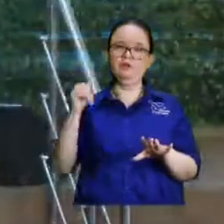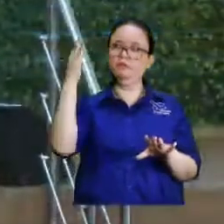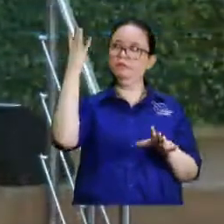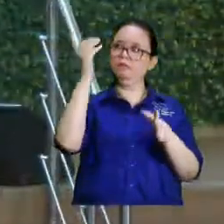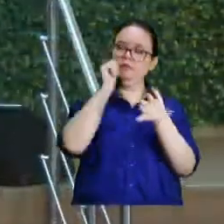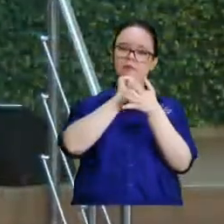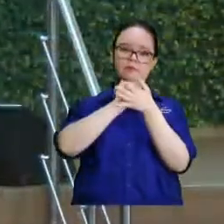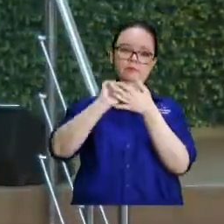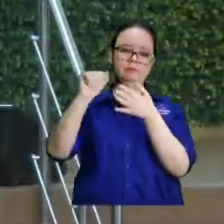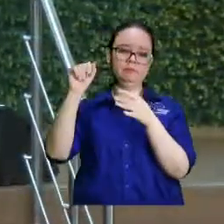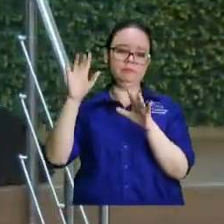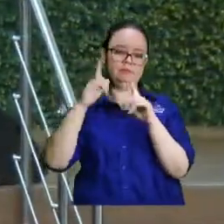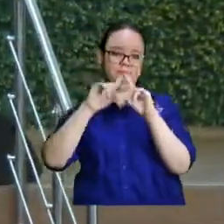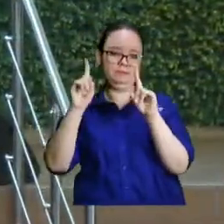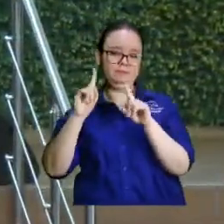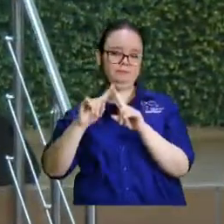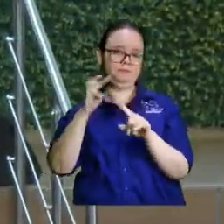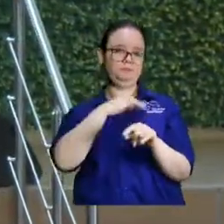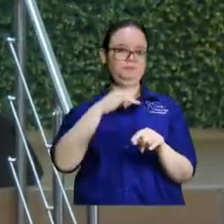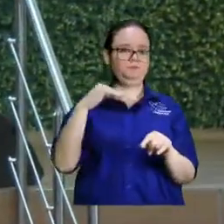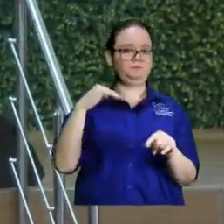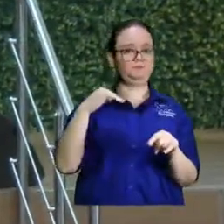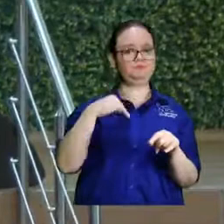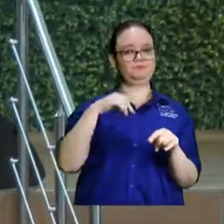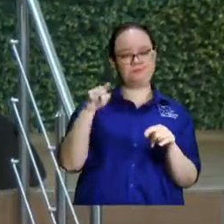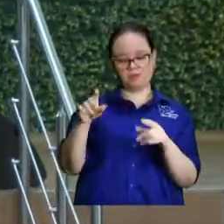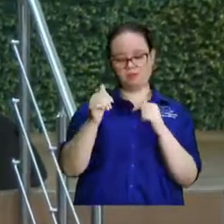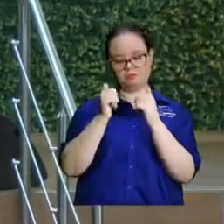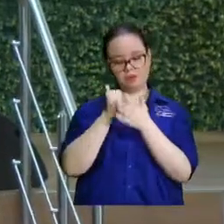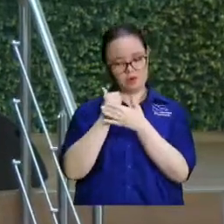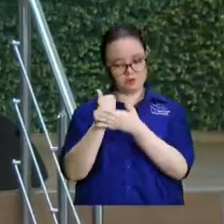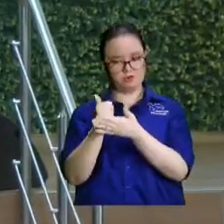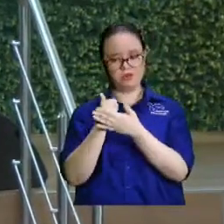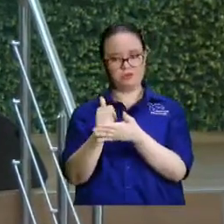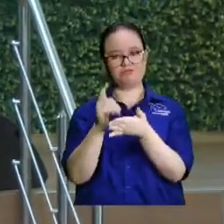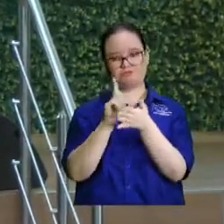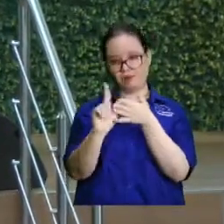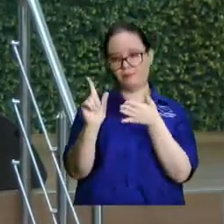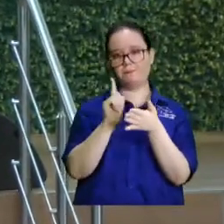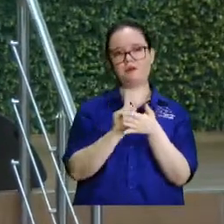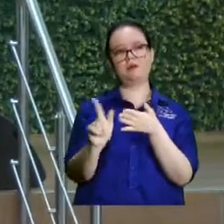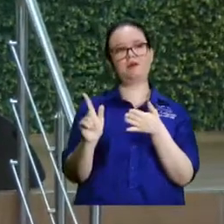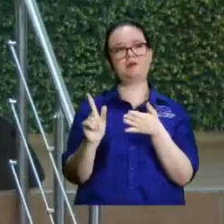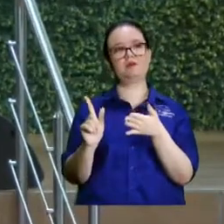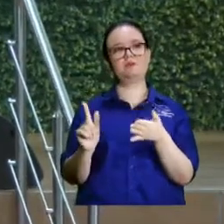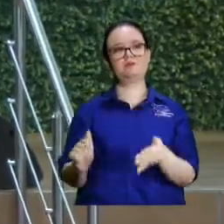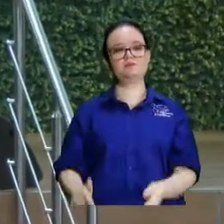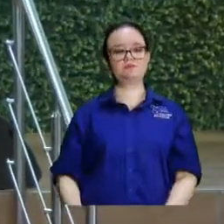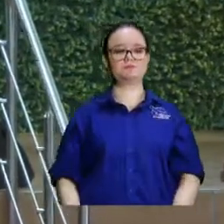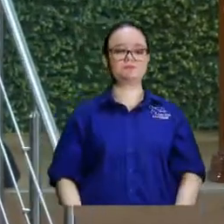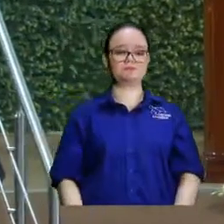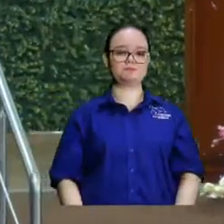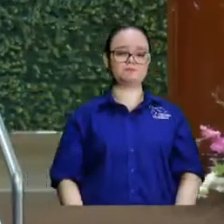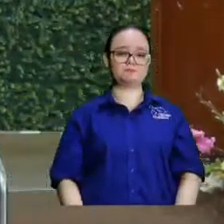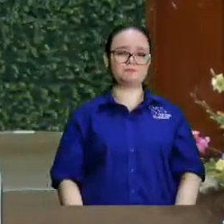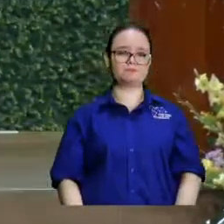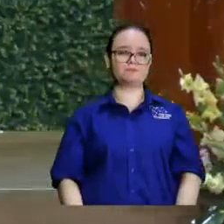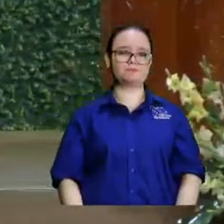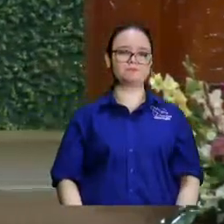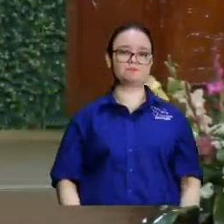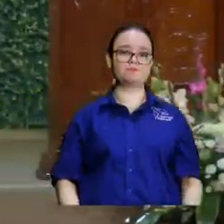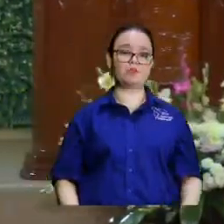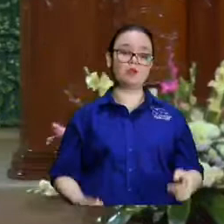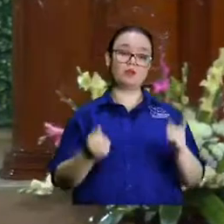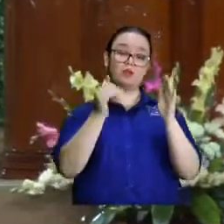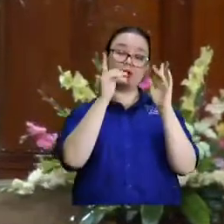Santos y diversos ministerios que Dios levantó en el pasado, los ha ido purificando. Porque no solo los de este tiempo se van a casar, sino que los muertos